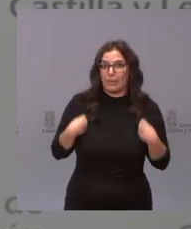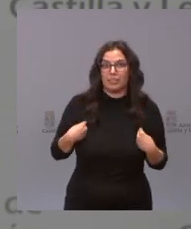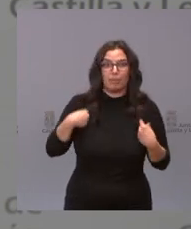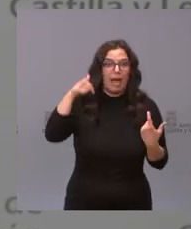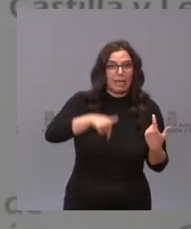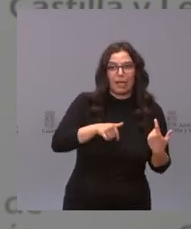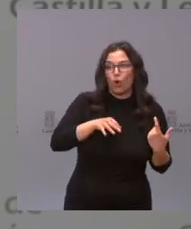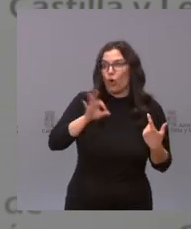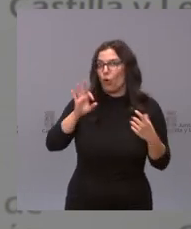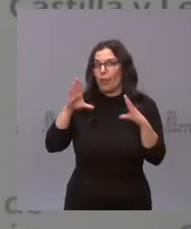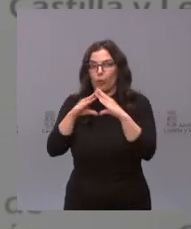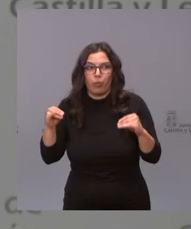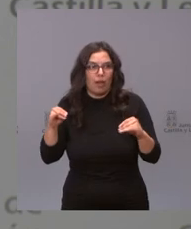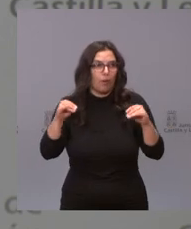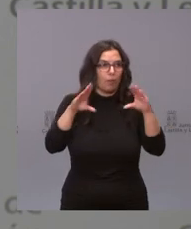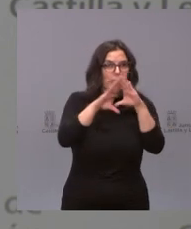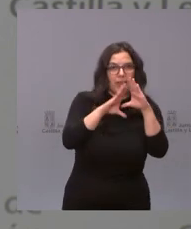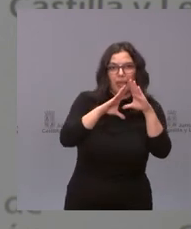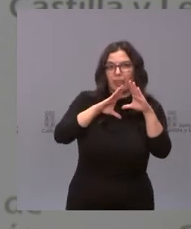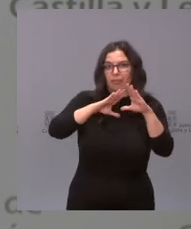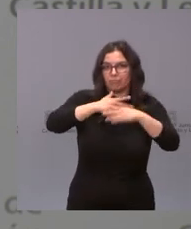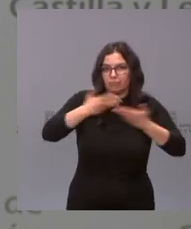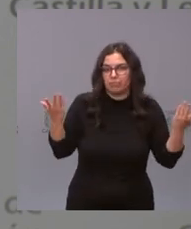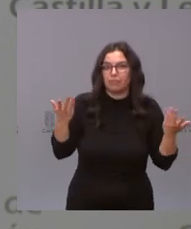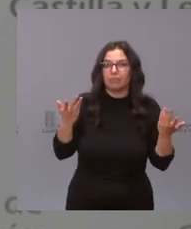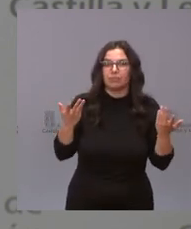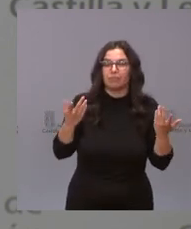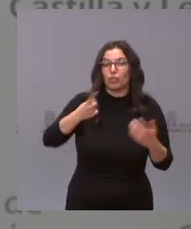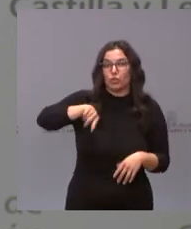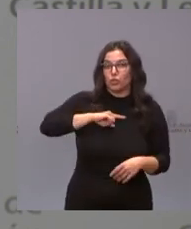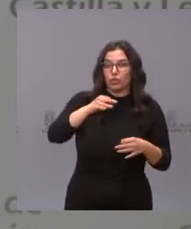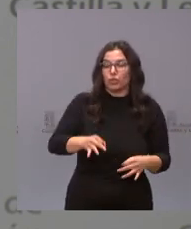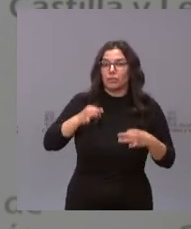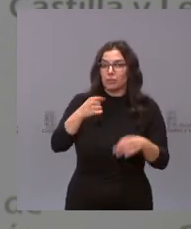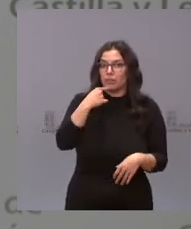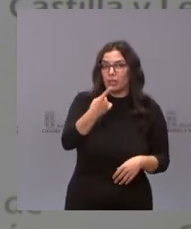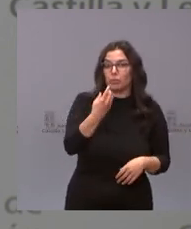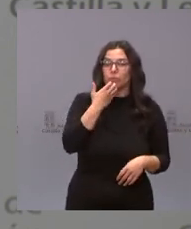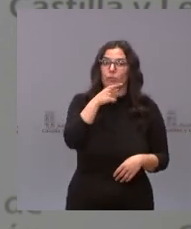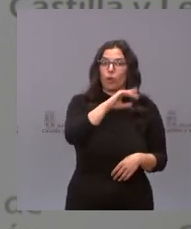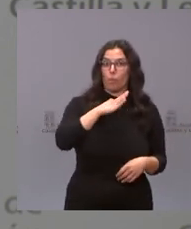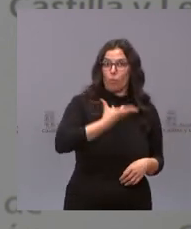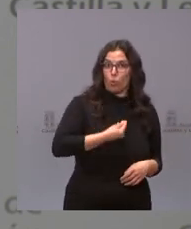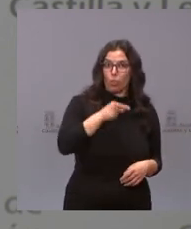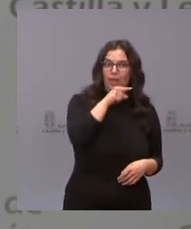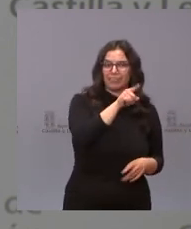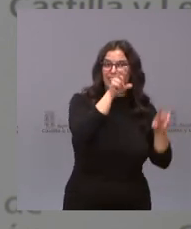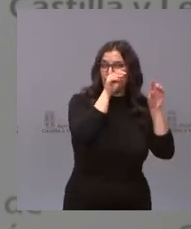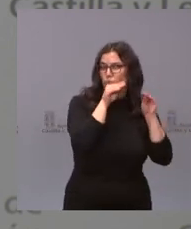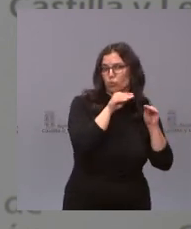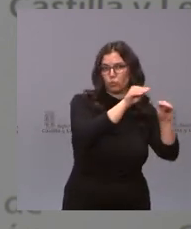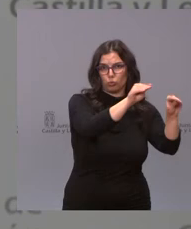en Andalucía lo soy en Madrid y lo soy en Castilla y León nosotros siempre dijimos que lo que había pasado en Murcia era una cuestión de Murcia